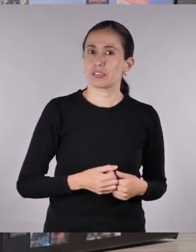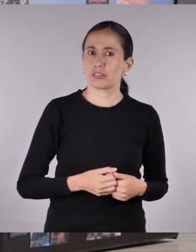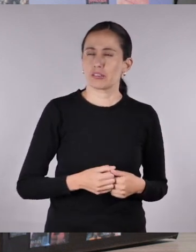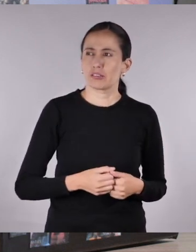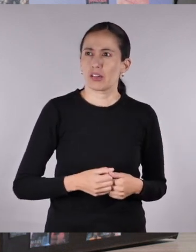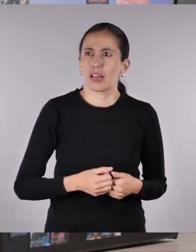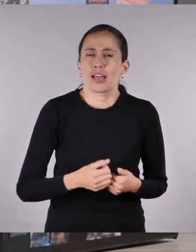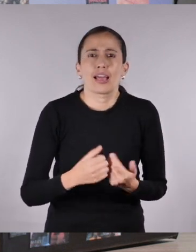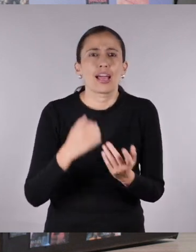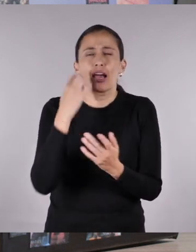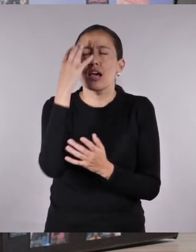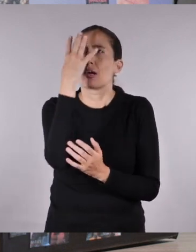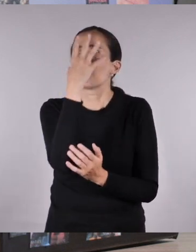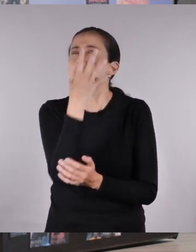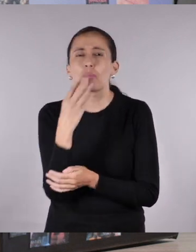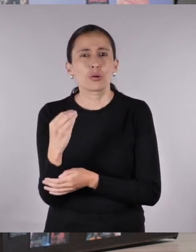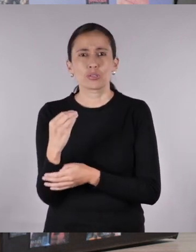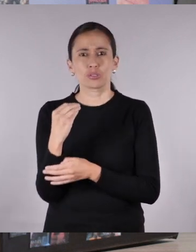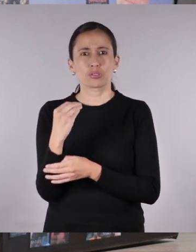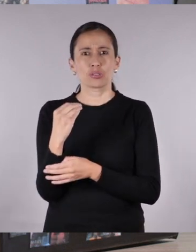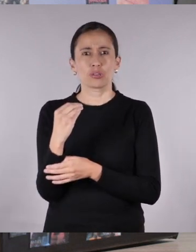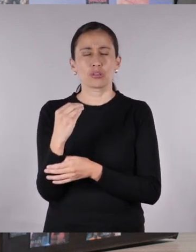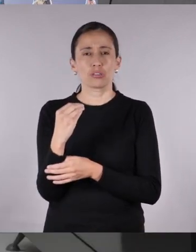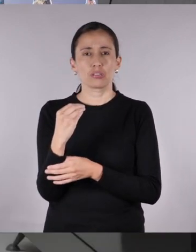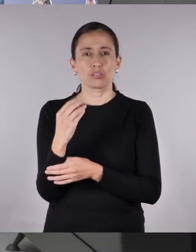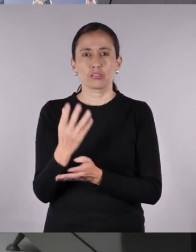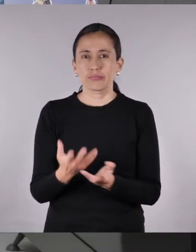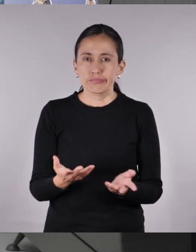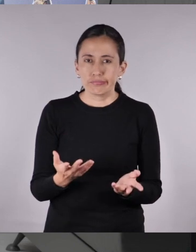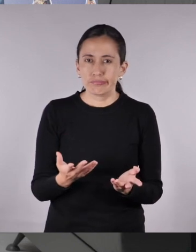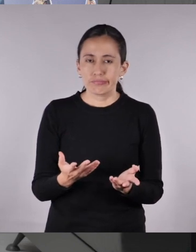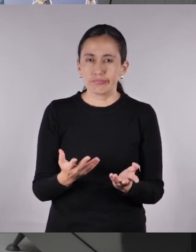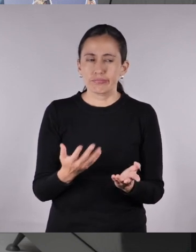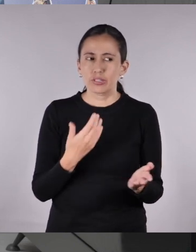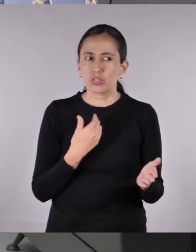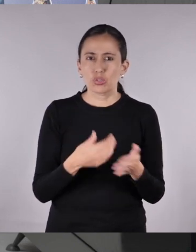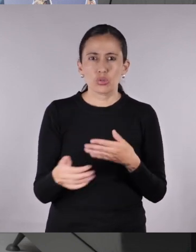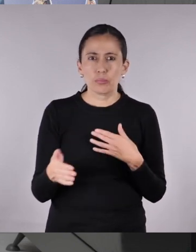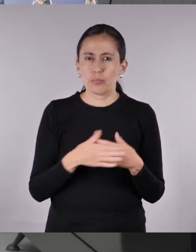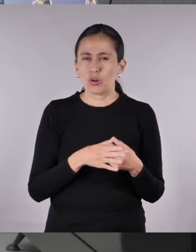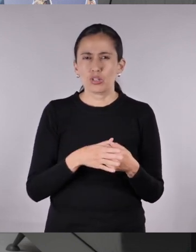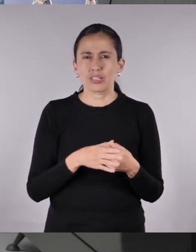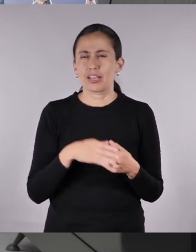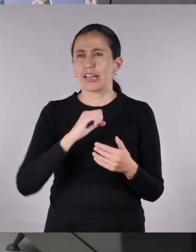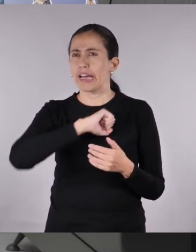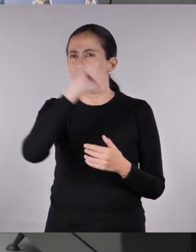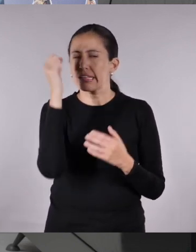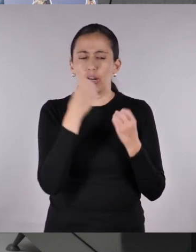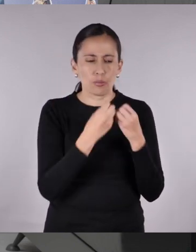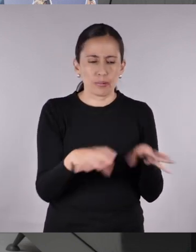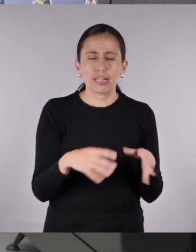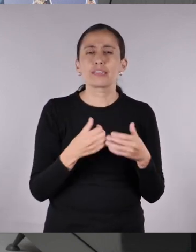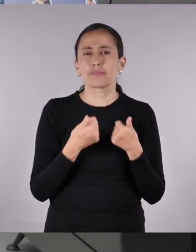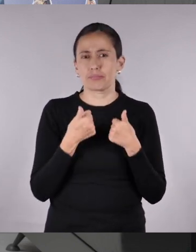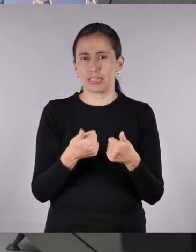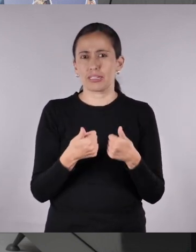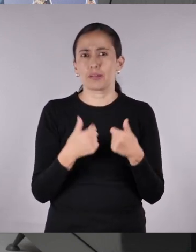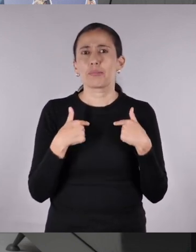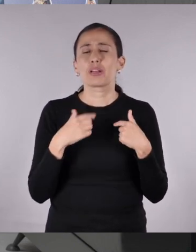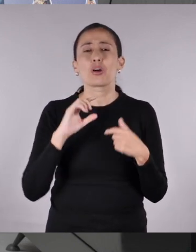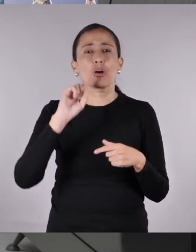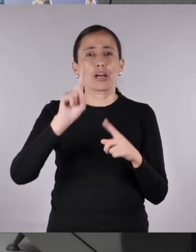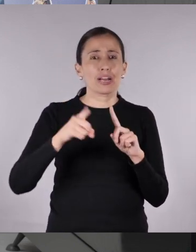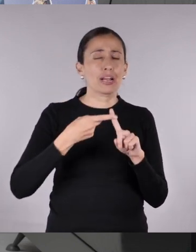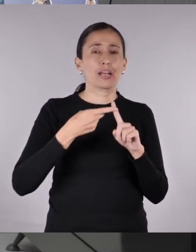mía. Hice un corto hermoso y la verdad no me hubiese importado ganar o perder, solo estaba tan